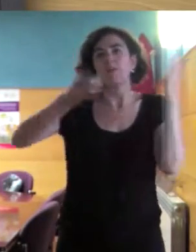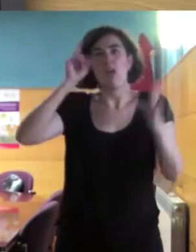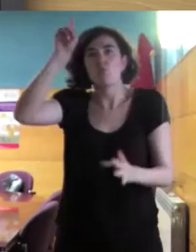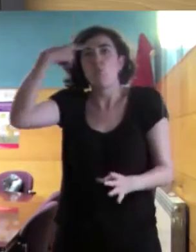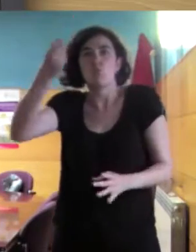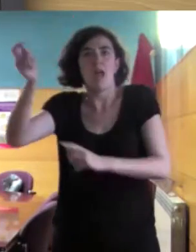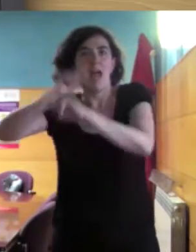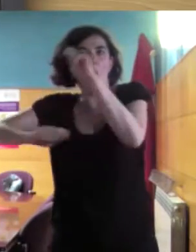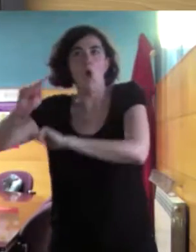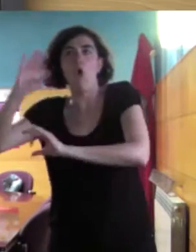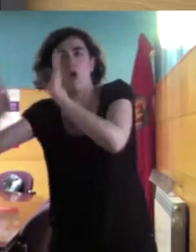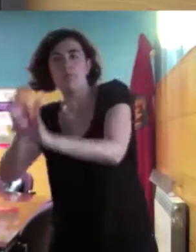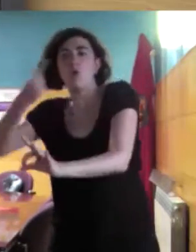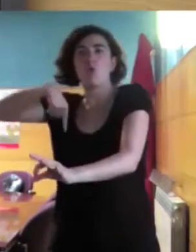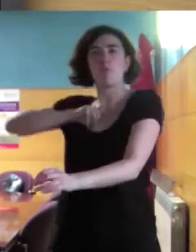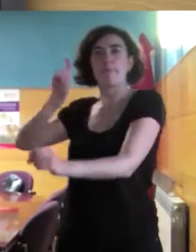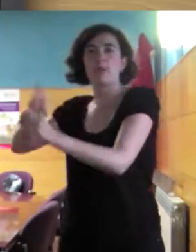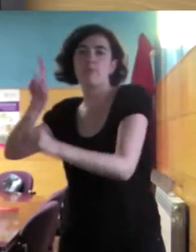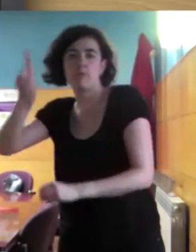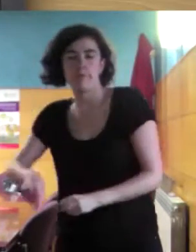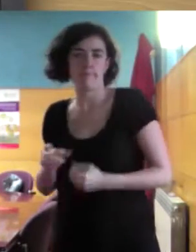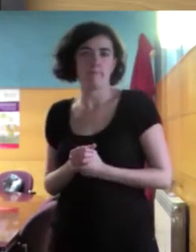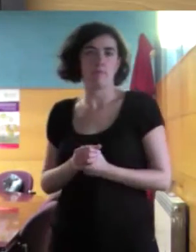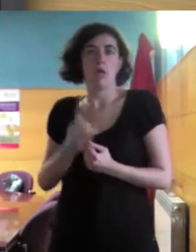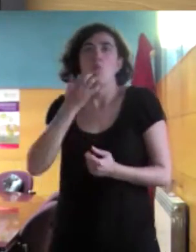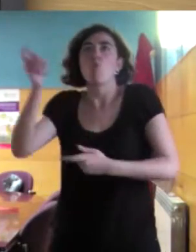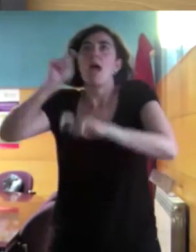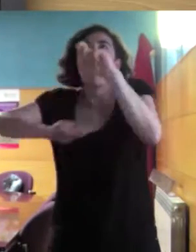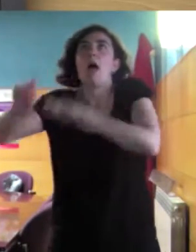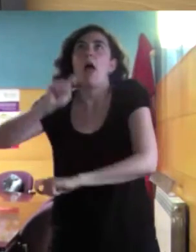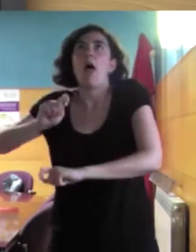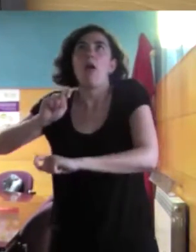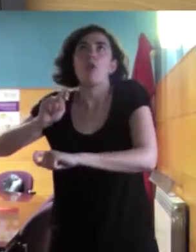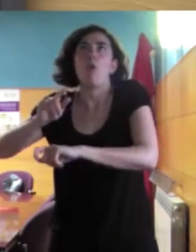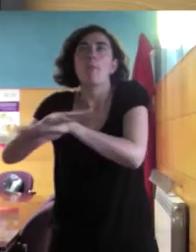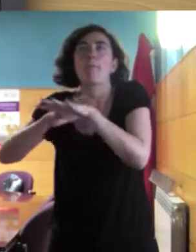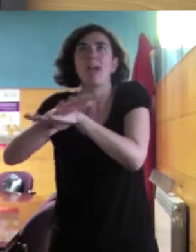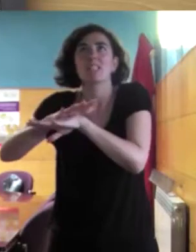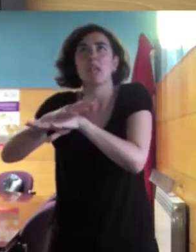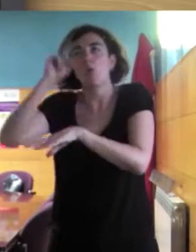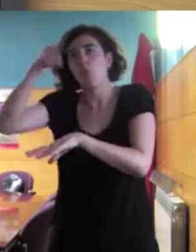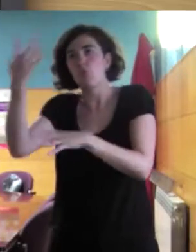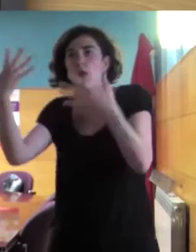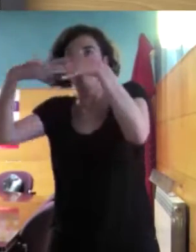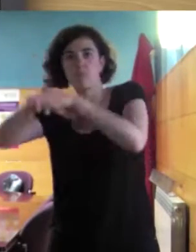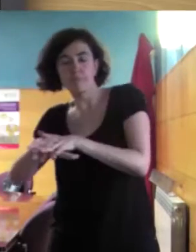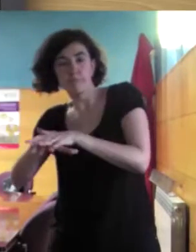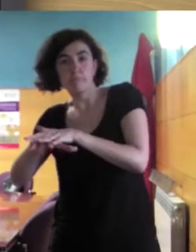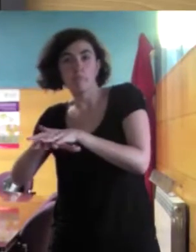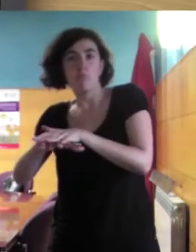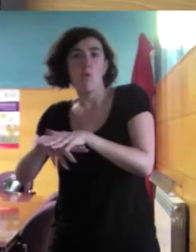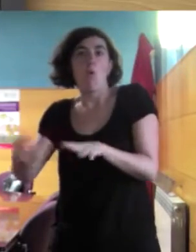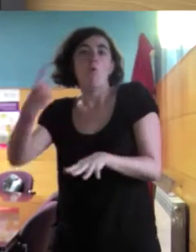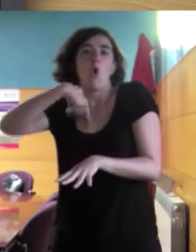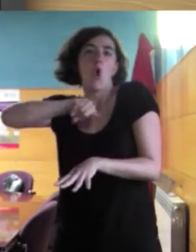que cuando con las asociaciones que trabajan también la interculturalidad y todo esto, pues también nosotros buscamos la